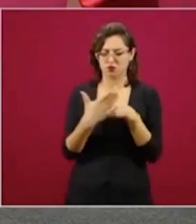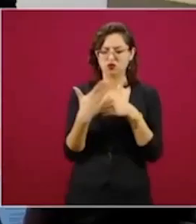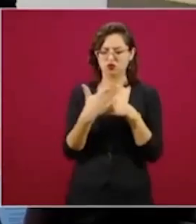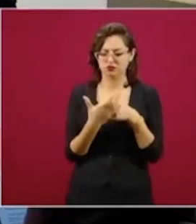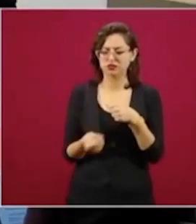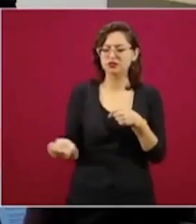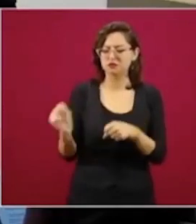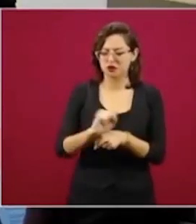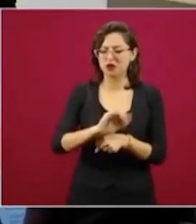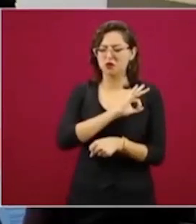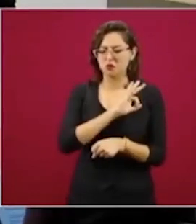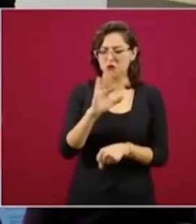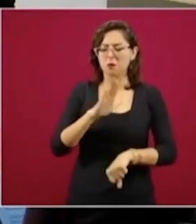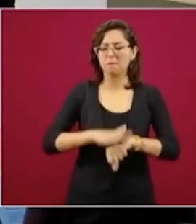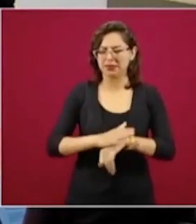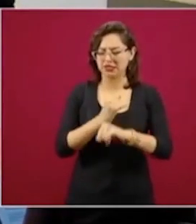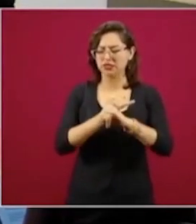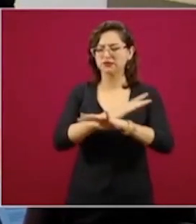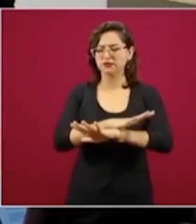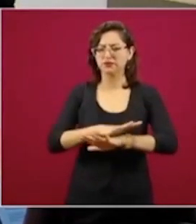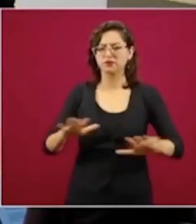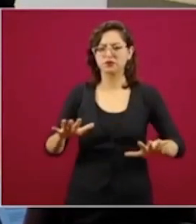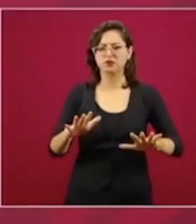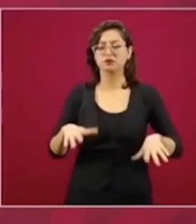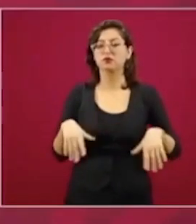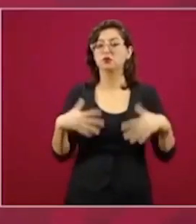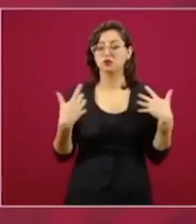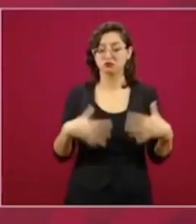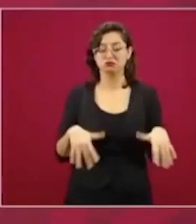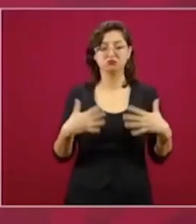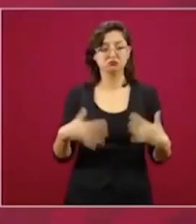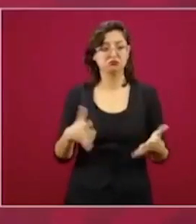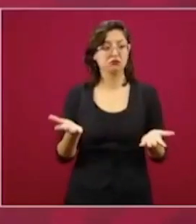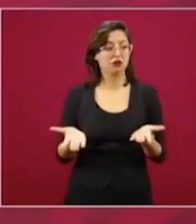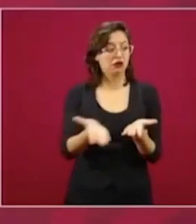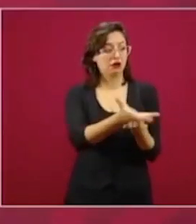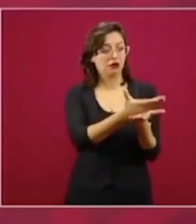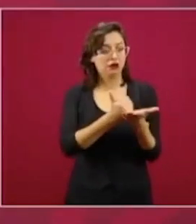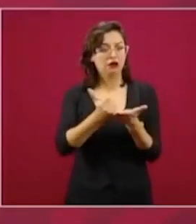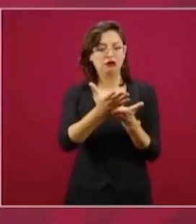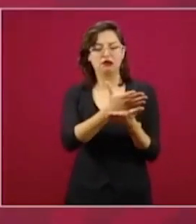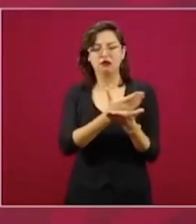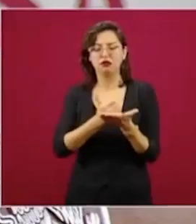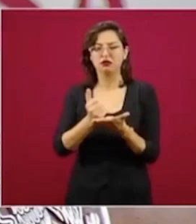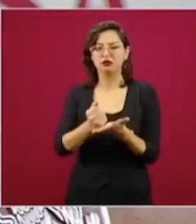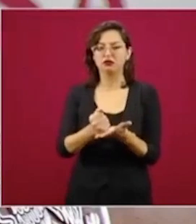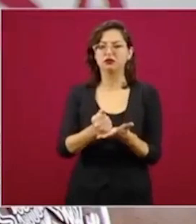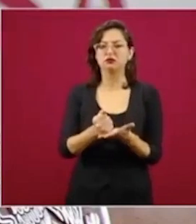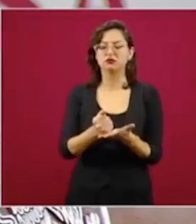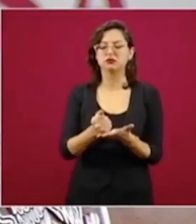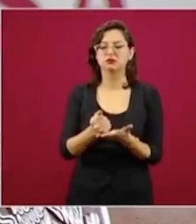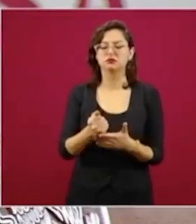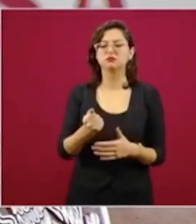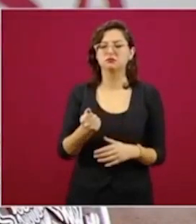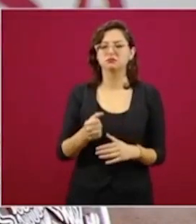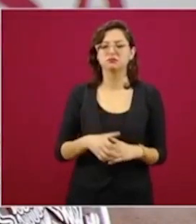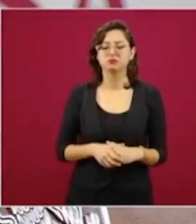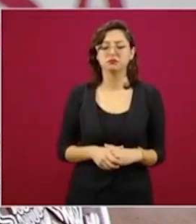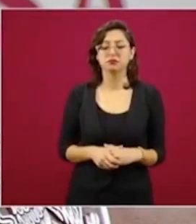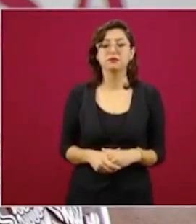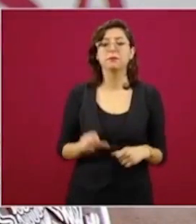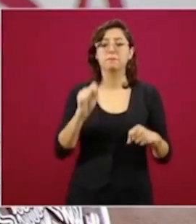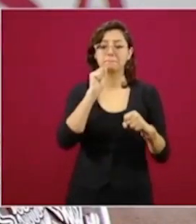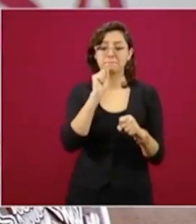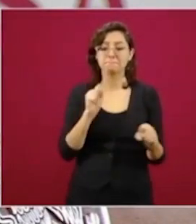que viene, de cuánto se ha recuperado y